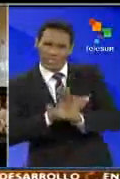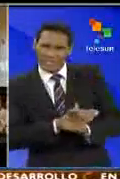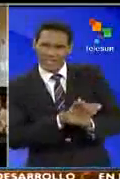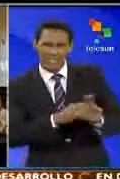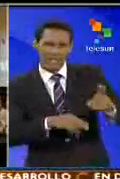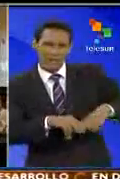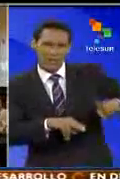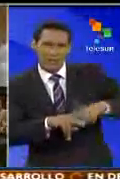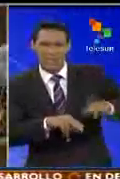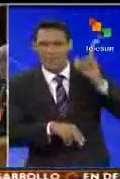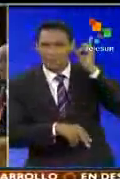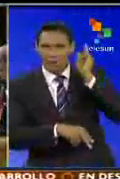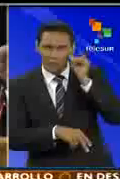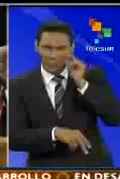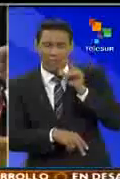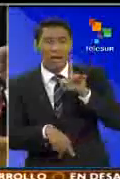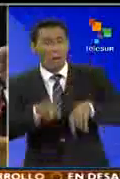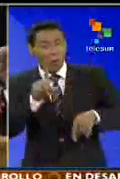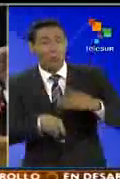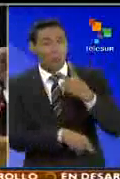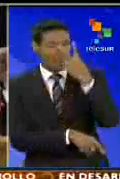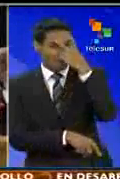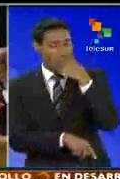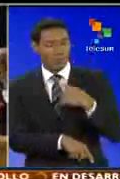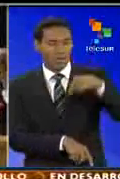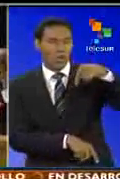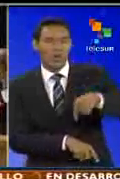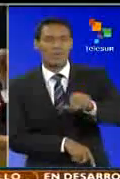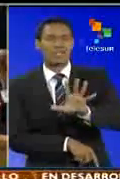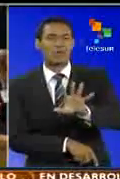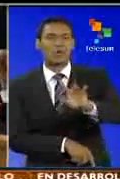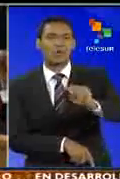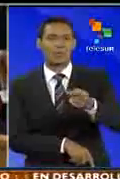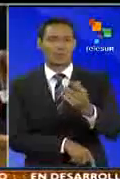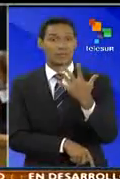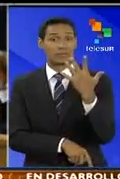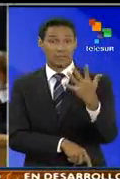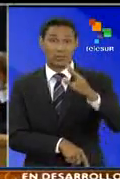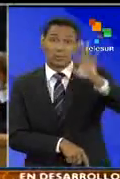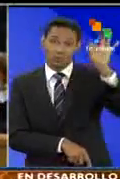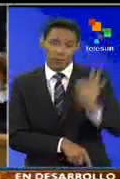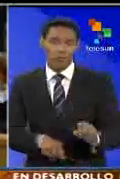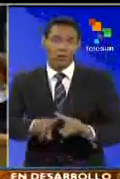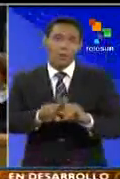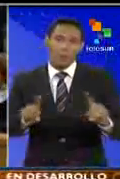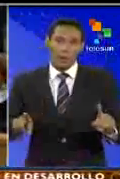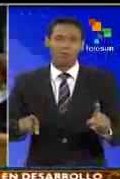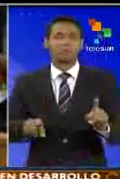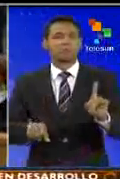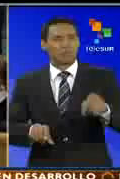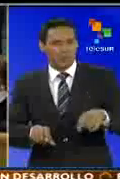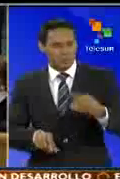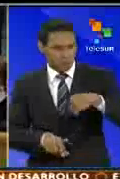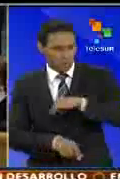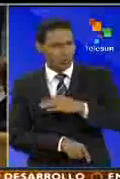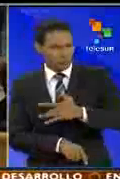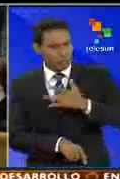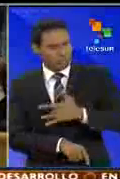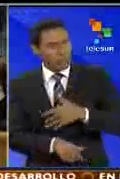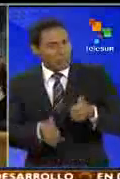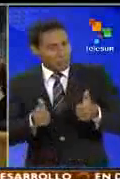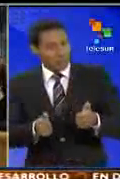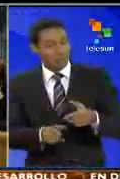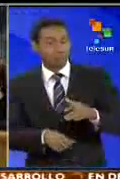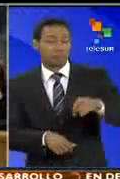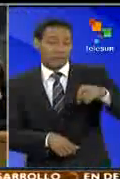en situación de pobreza extrema que hoy alcanza el 5,5%, pero que además nosotros nos sentimos satisfechos en que la